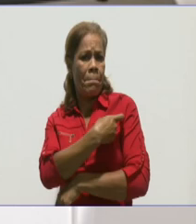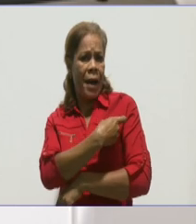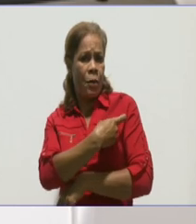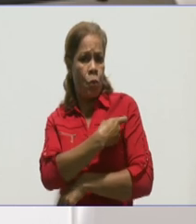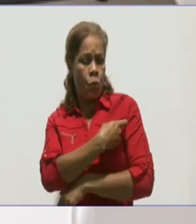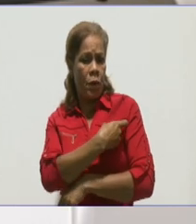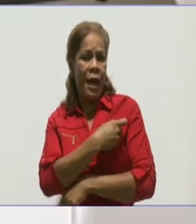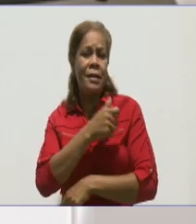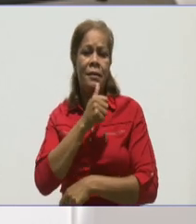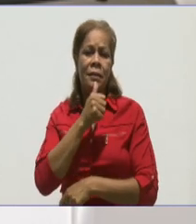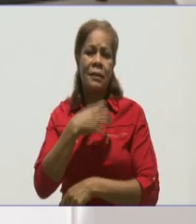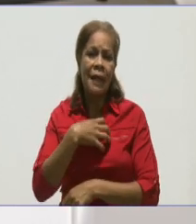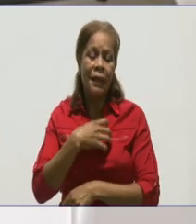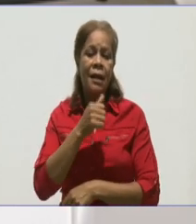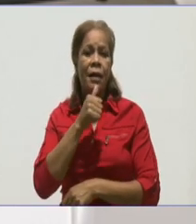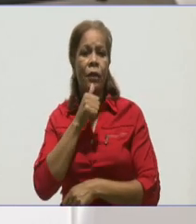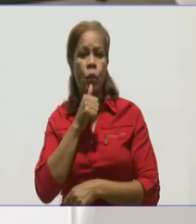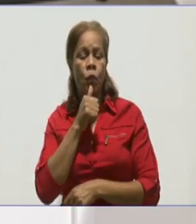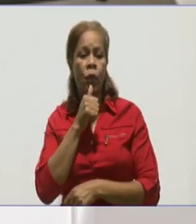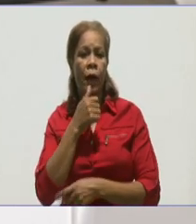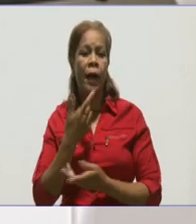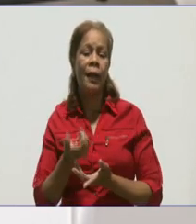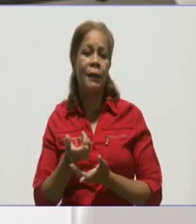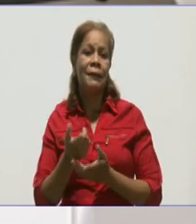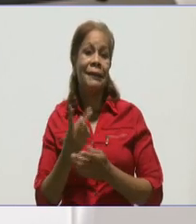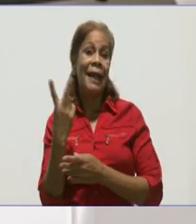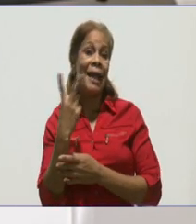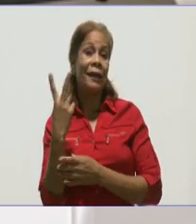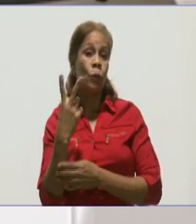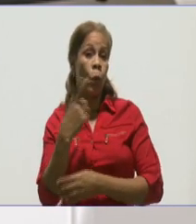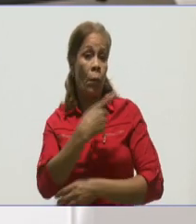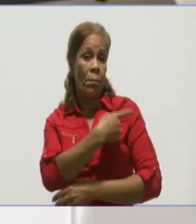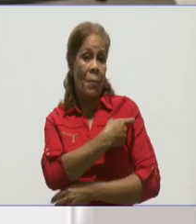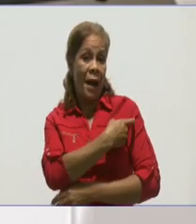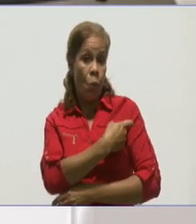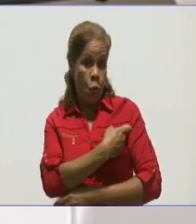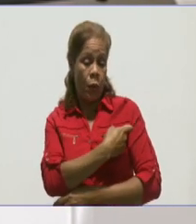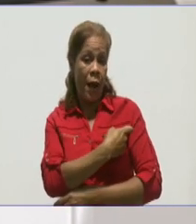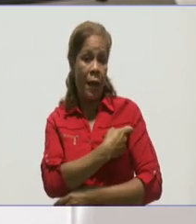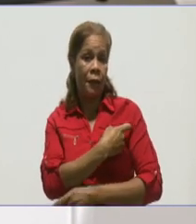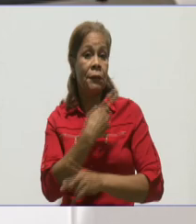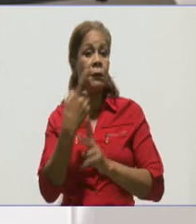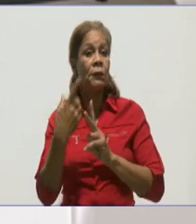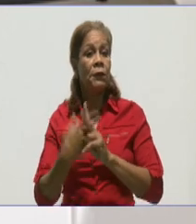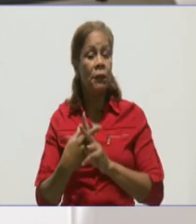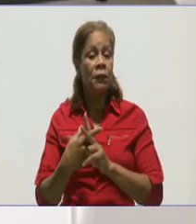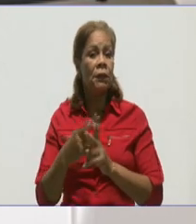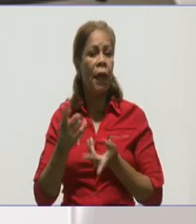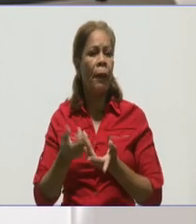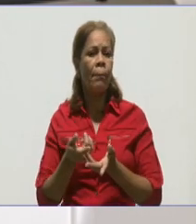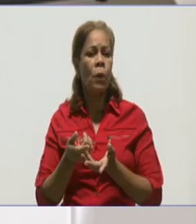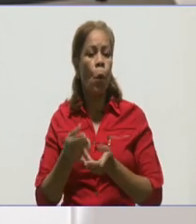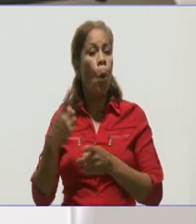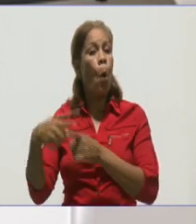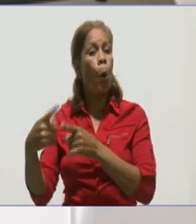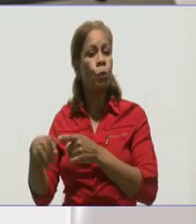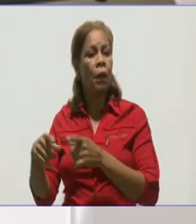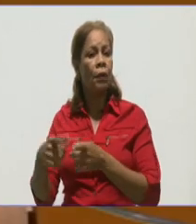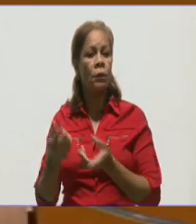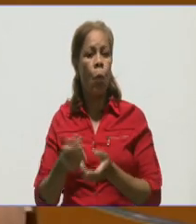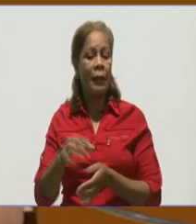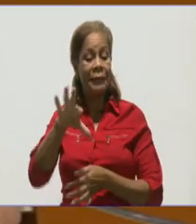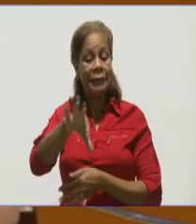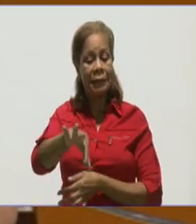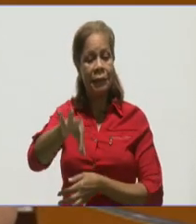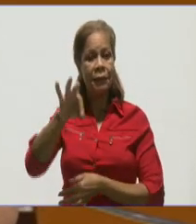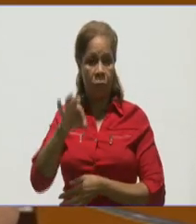la duda en que cuál es la diferencia de la vacuna como tal y el placebo. ¿Usted lo puede responder? Bueno,